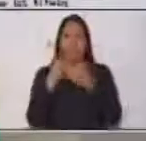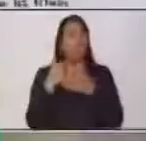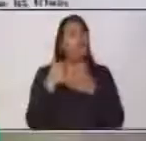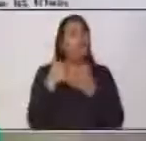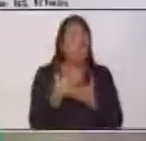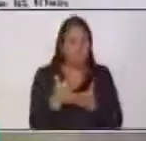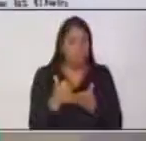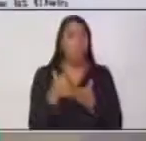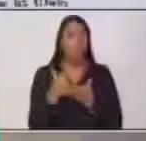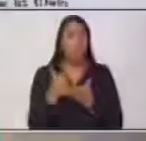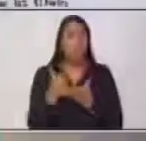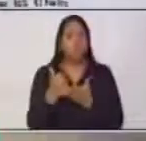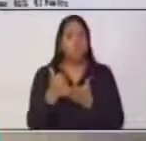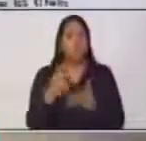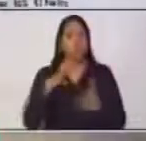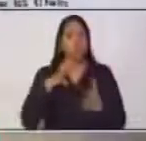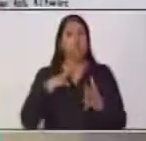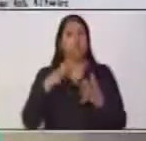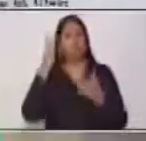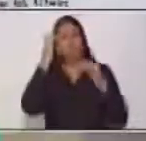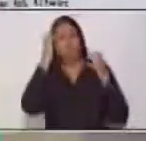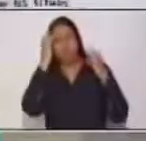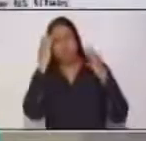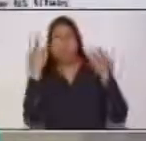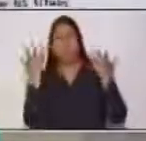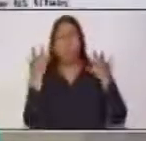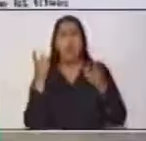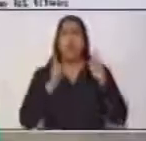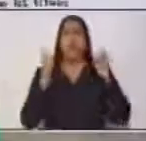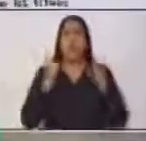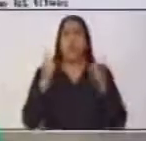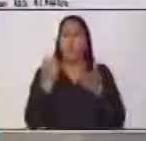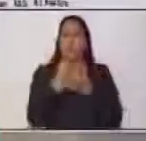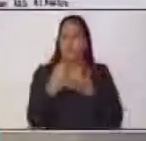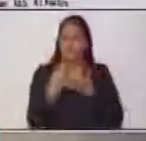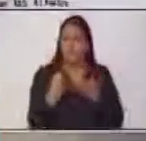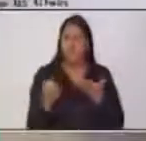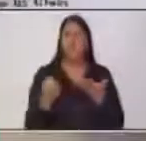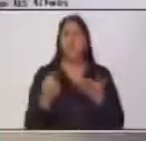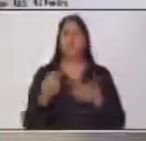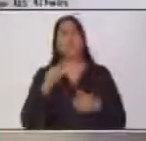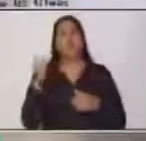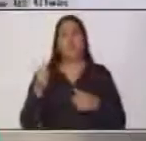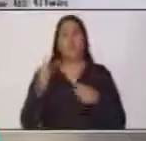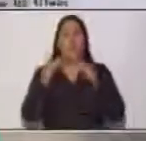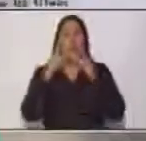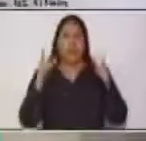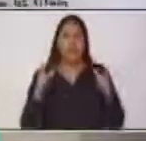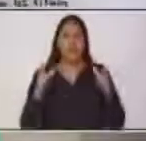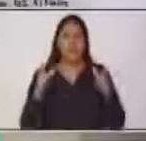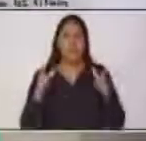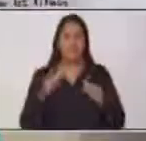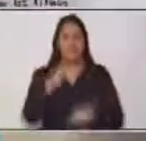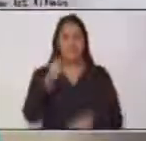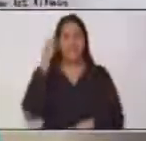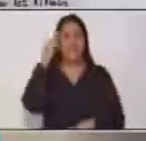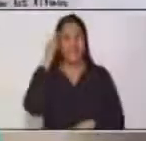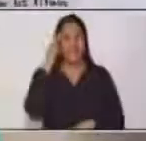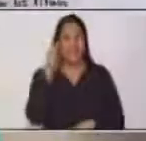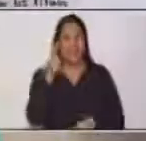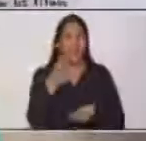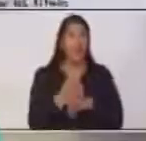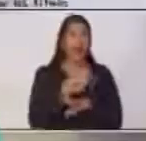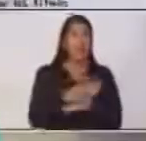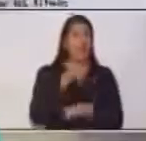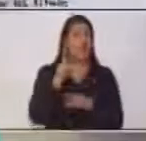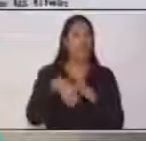ejercitar habilidades y destrezas como la escritura y habilidad lingüística. Recuerde, antes de empezar, vamos